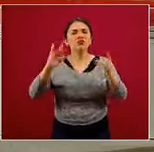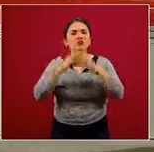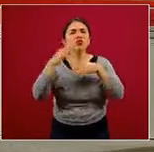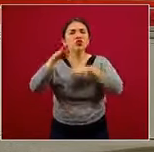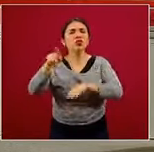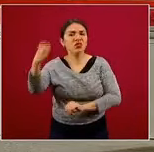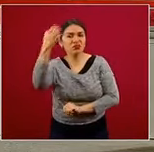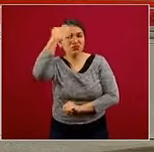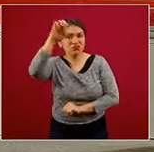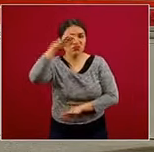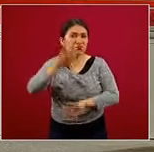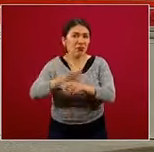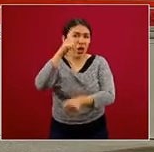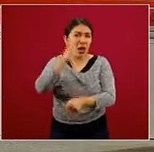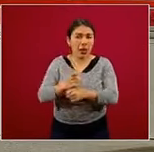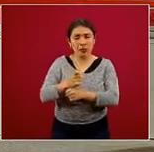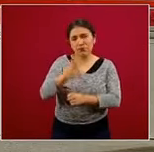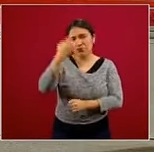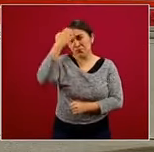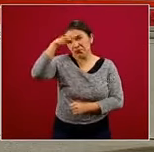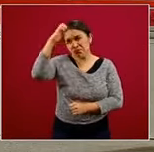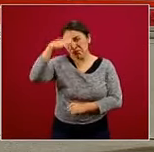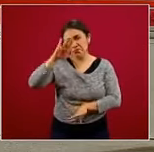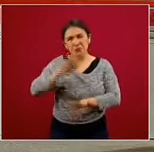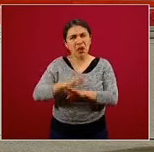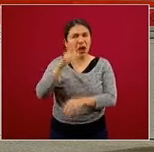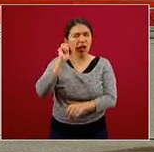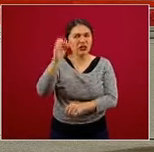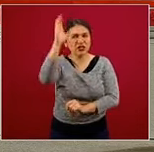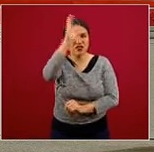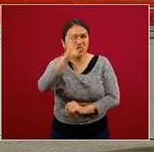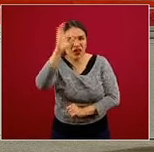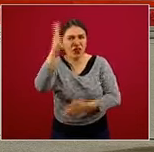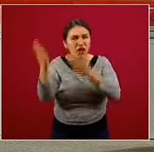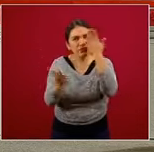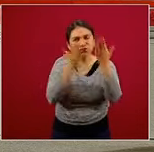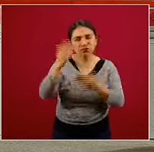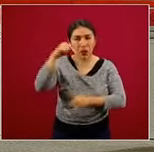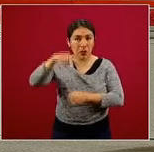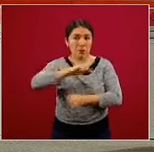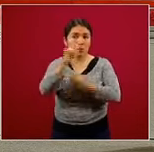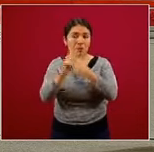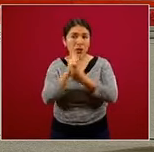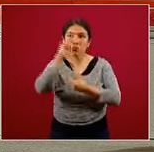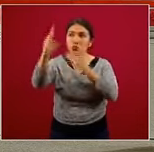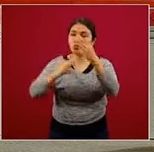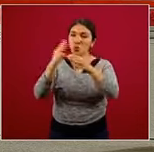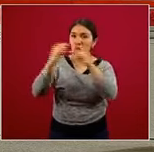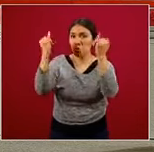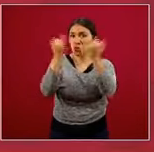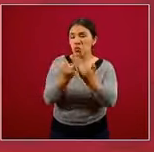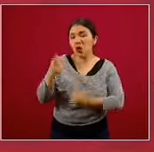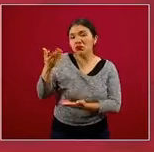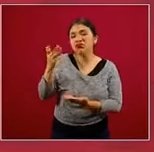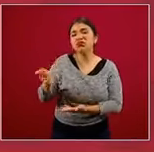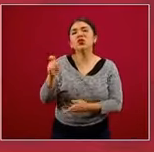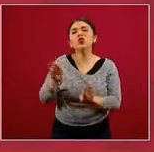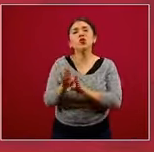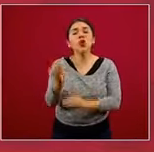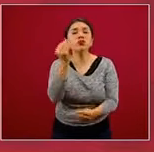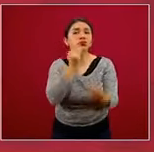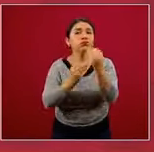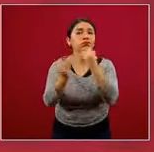experto, posiblemente una de las personas con mayor experiencia científica en el país y en el mundo, que es la